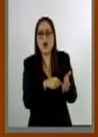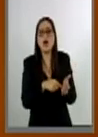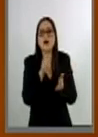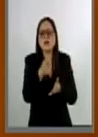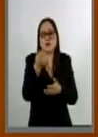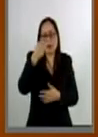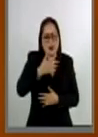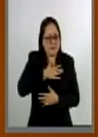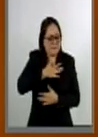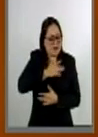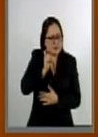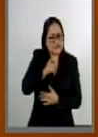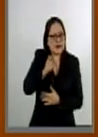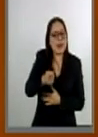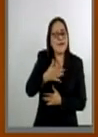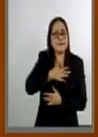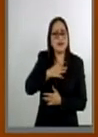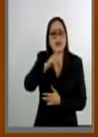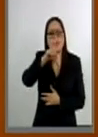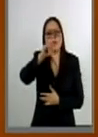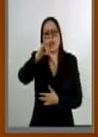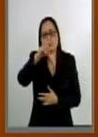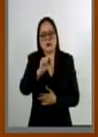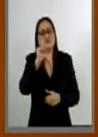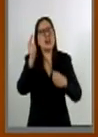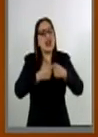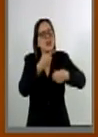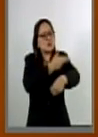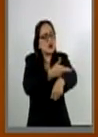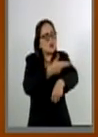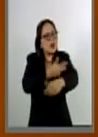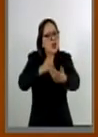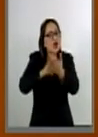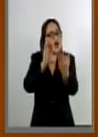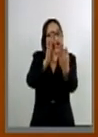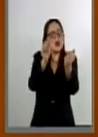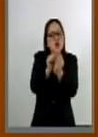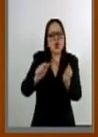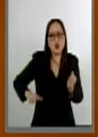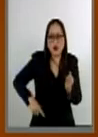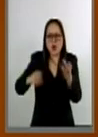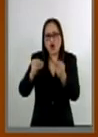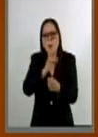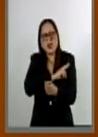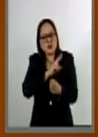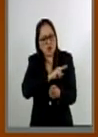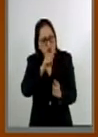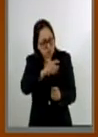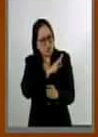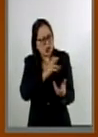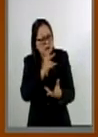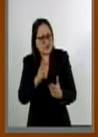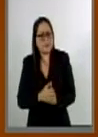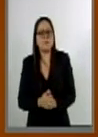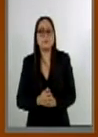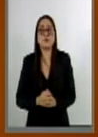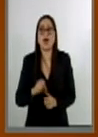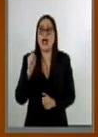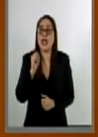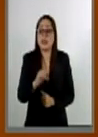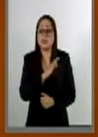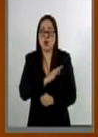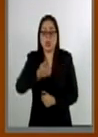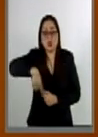sirve de identificación en cualquier trámite gubernamental o privado que llevemos a cabo. Así estaríamos